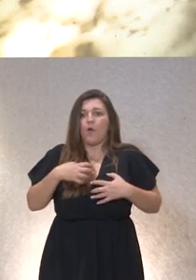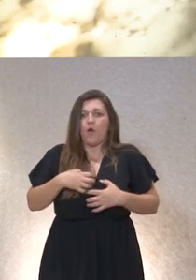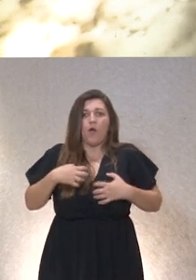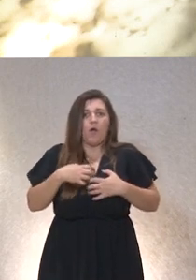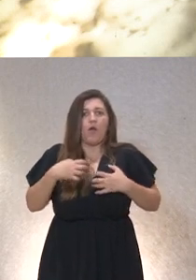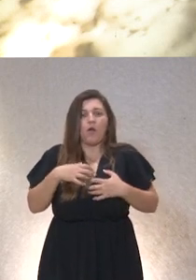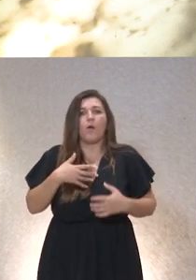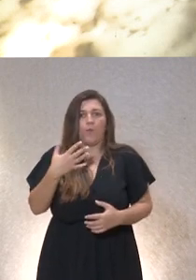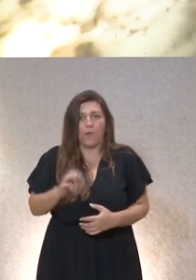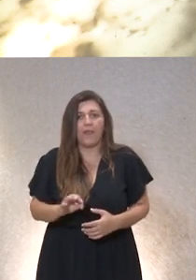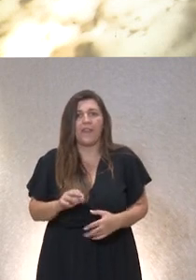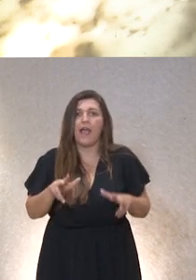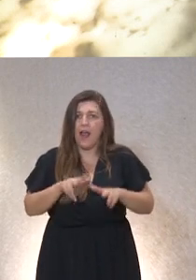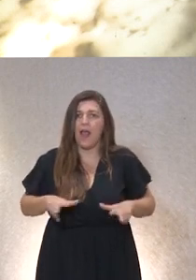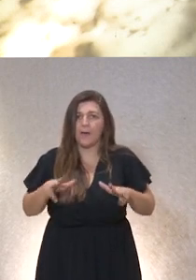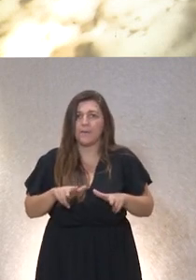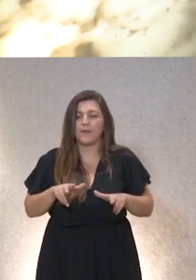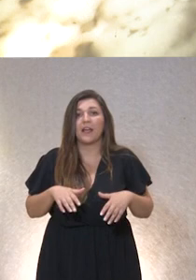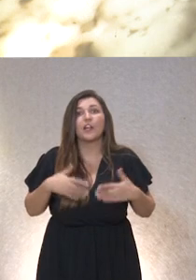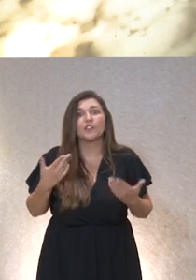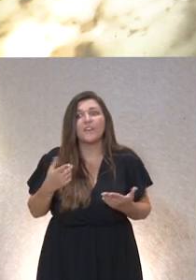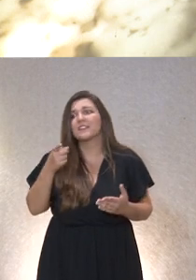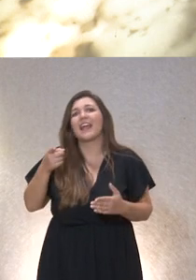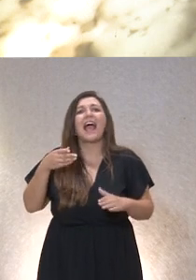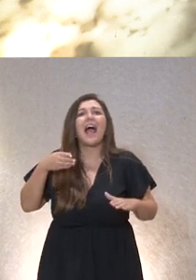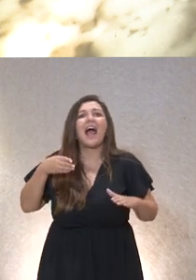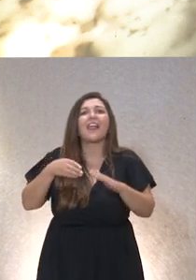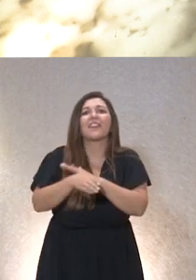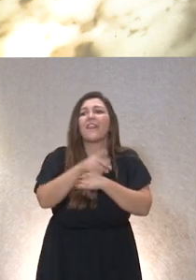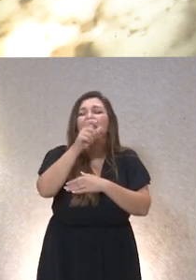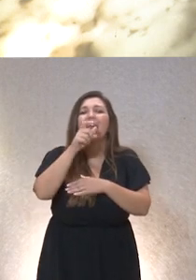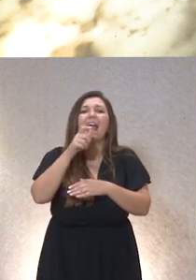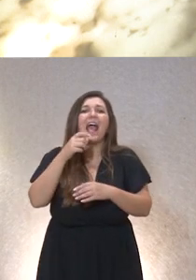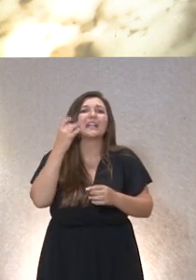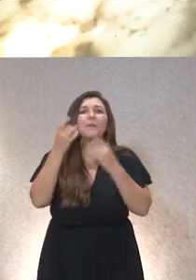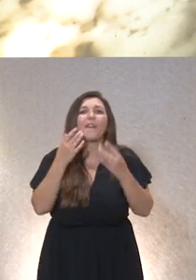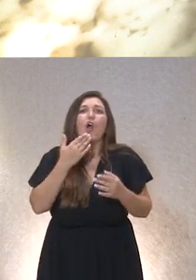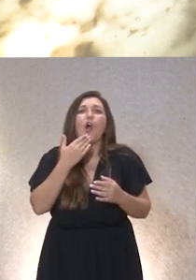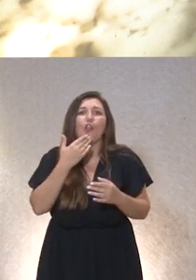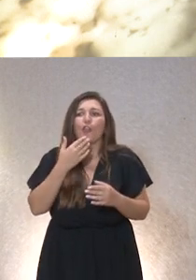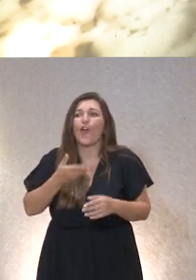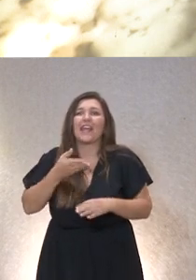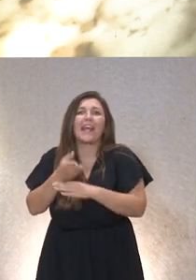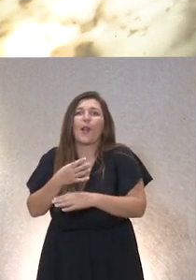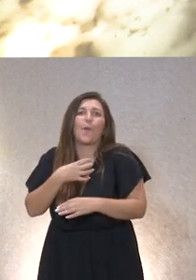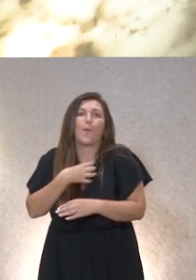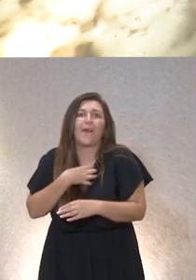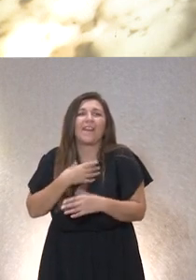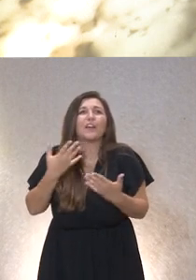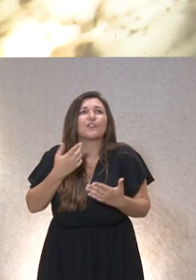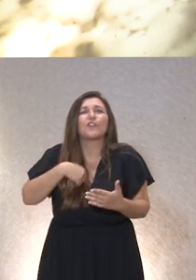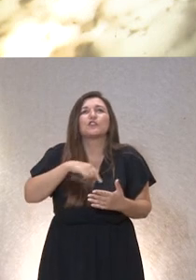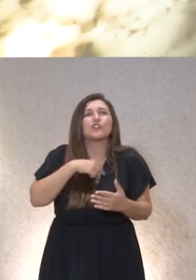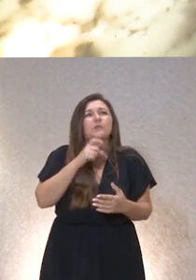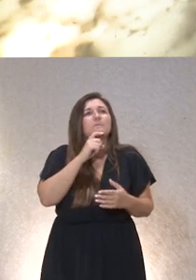que pasaba con esto que al final no podía acceder a actividades de ocio que igual él quería bueno pues llegamos un poquito también a pensar